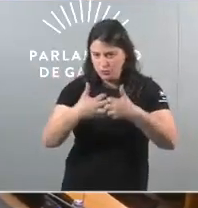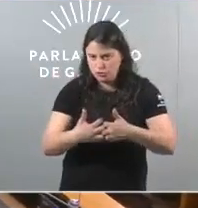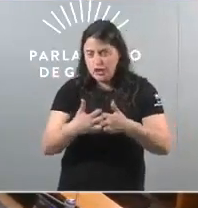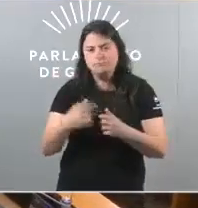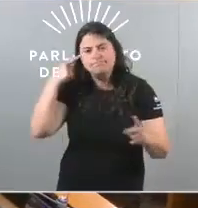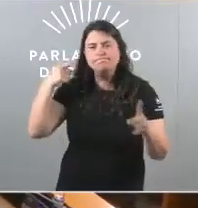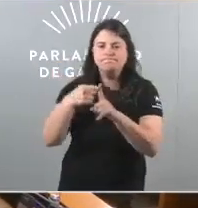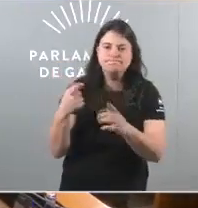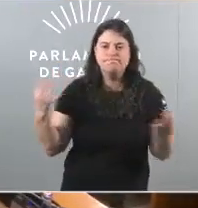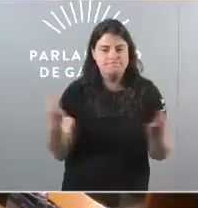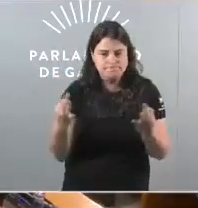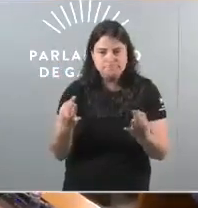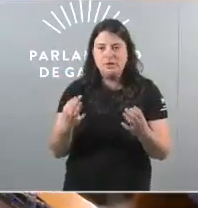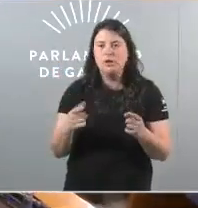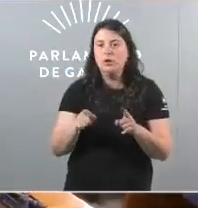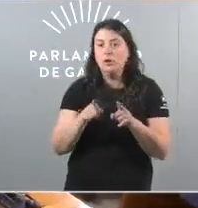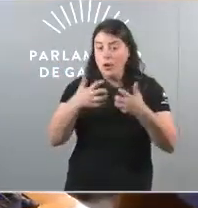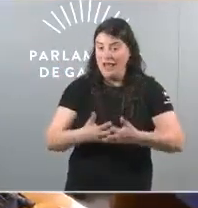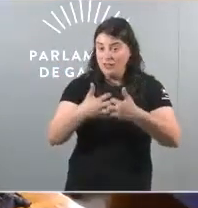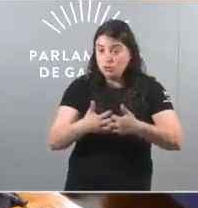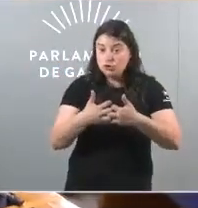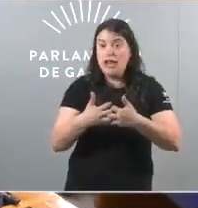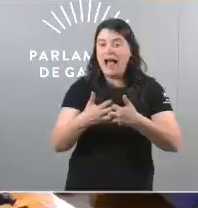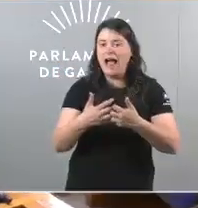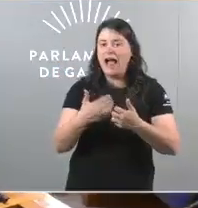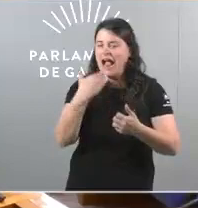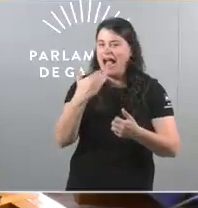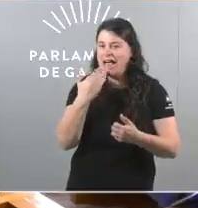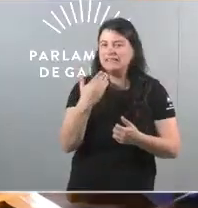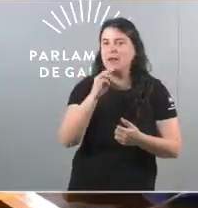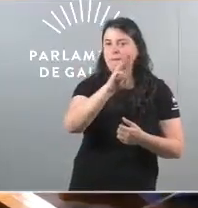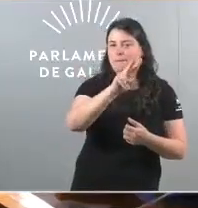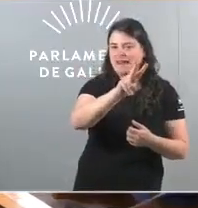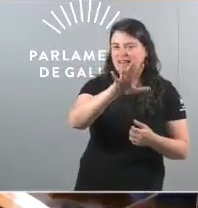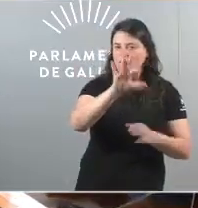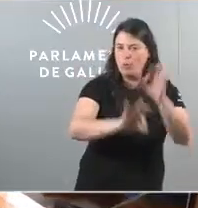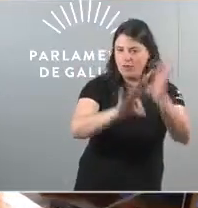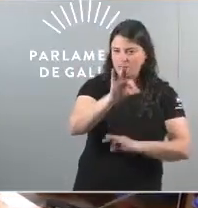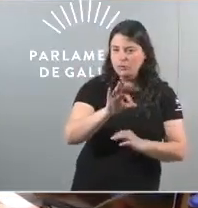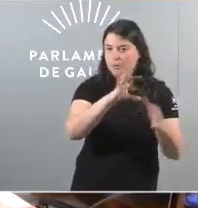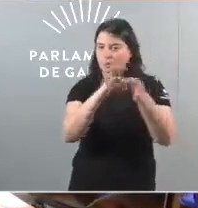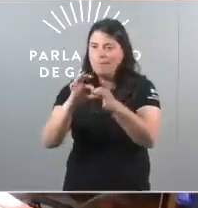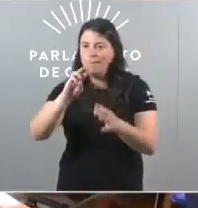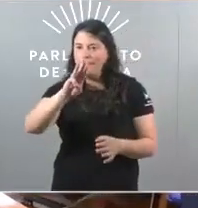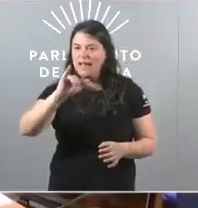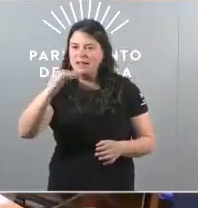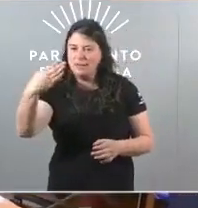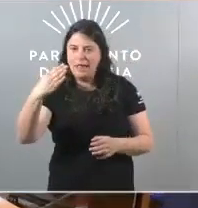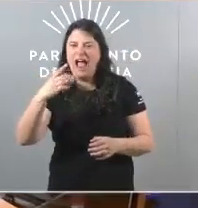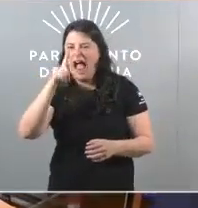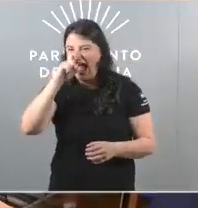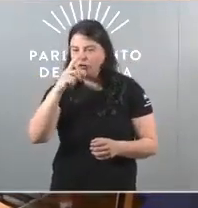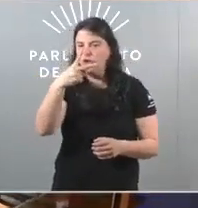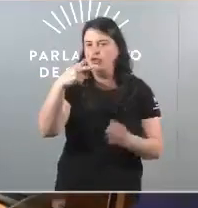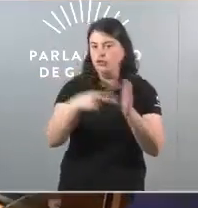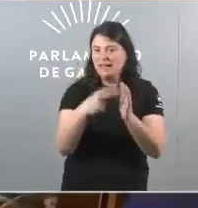objetivo de elevar o peso da industria ate o 25% do PIP no ano 2030 O goberno